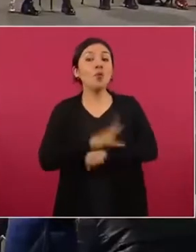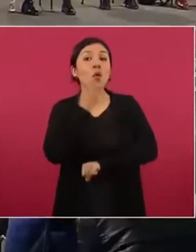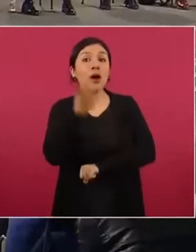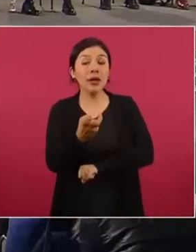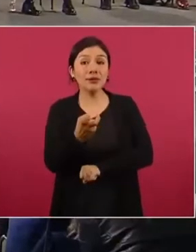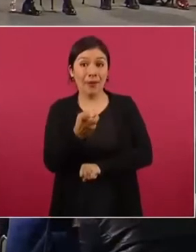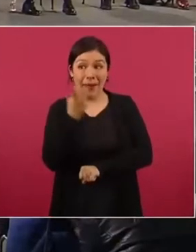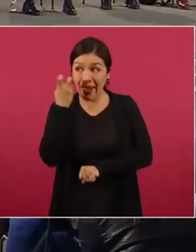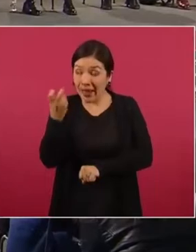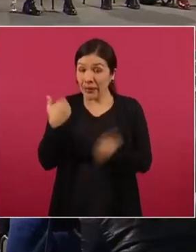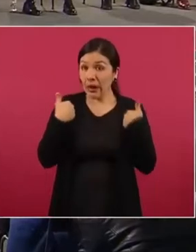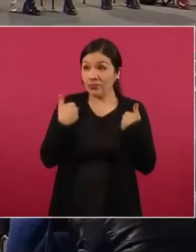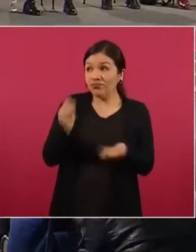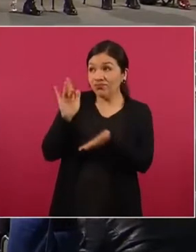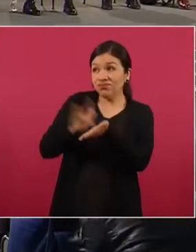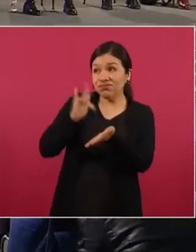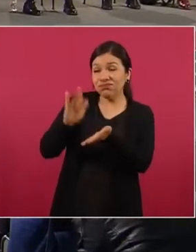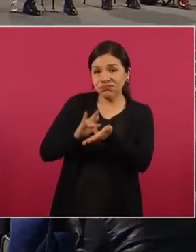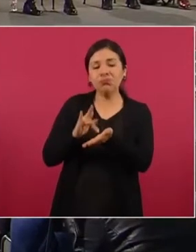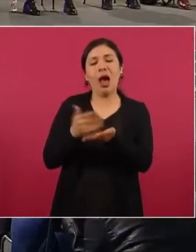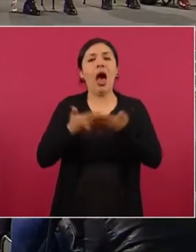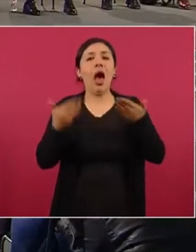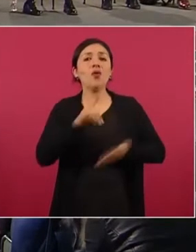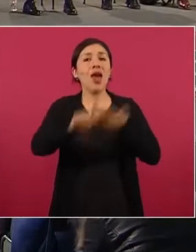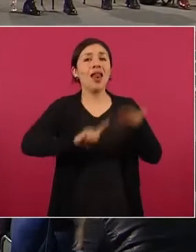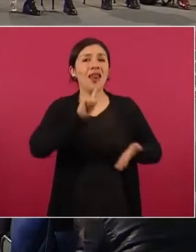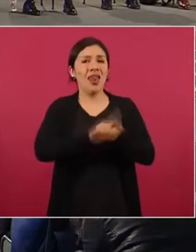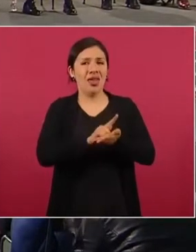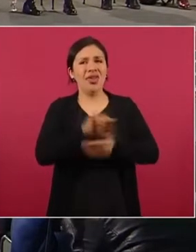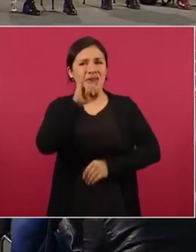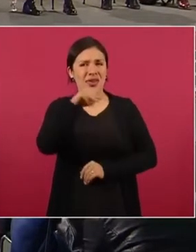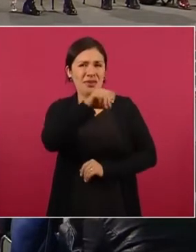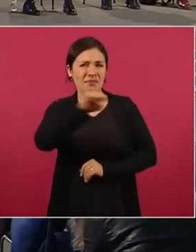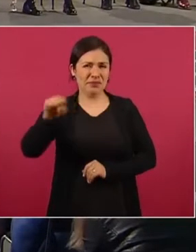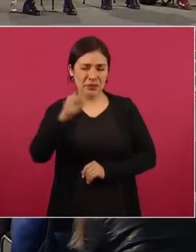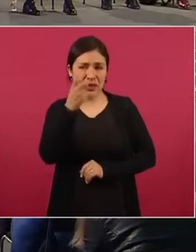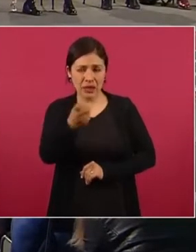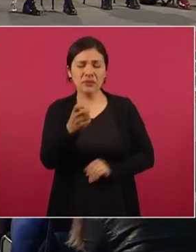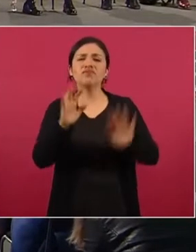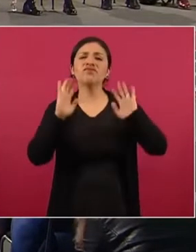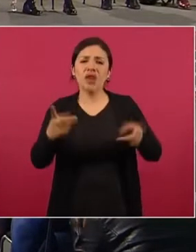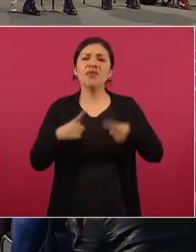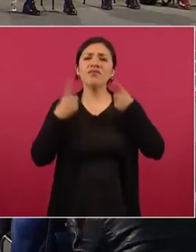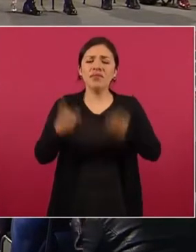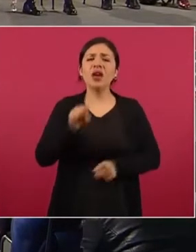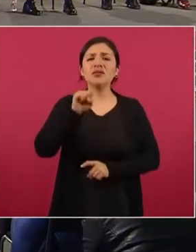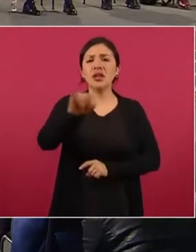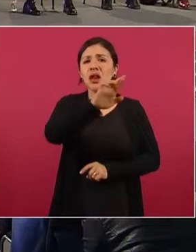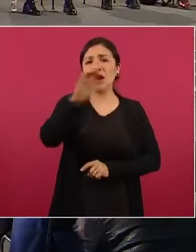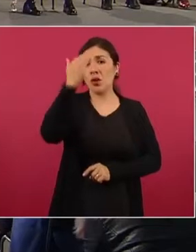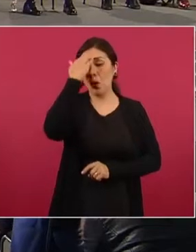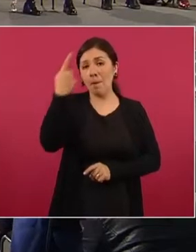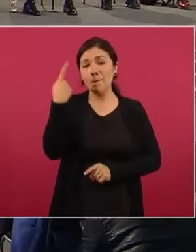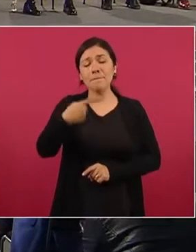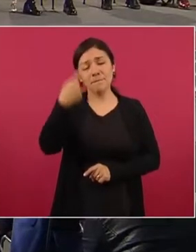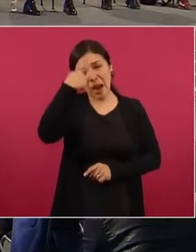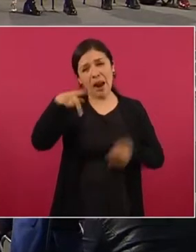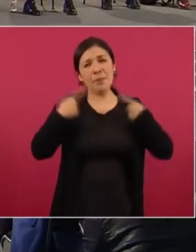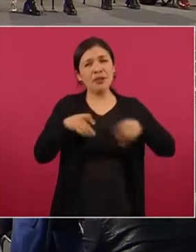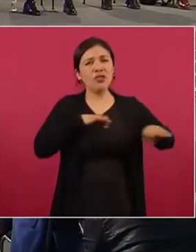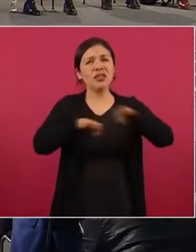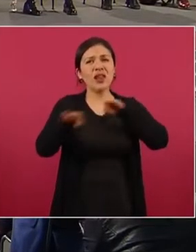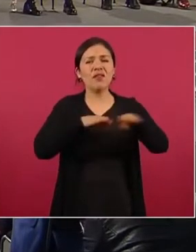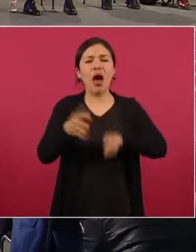partir de esto la Ley del Seguro Social reconoce para los trabajadores del régimen obligatorio,